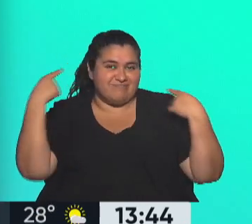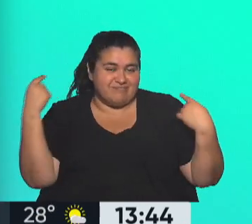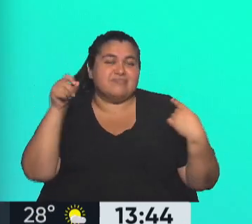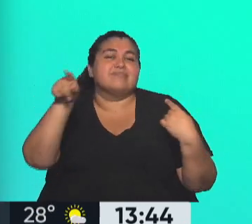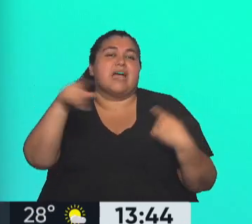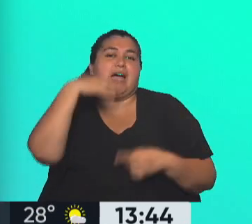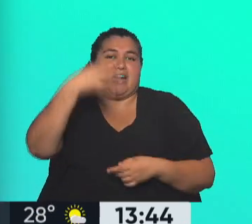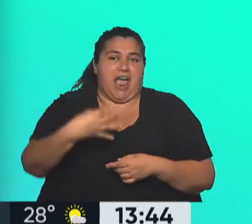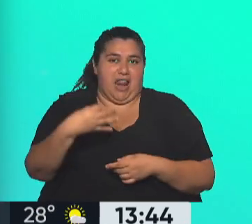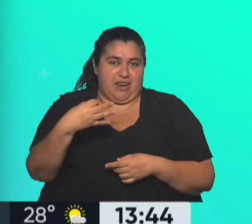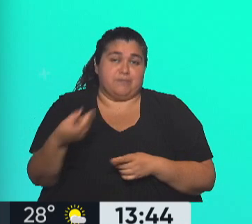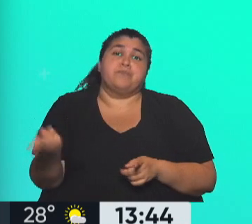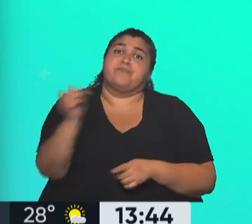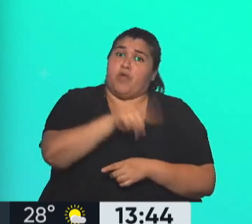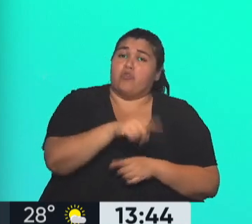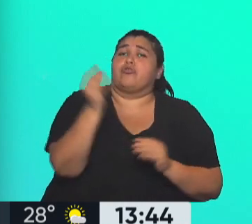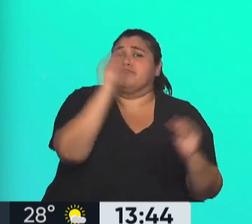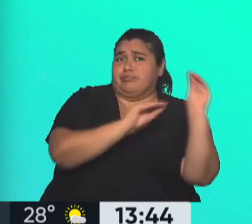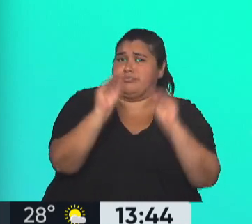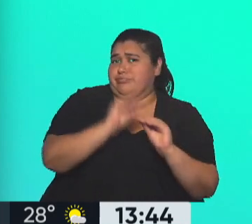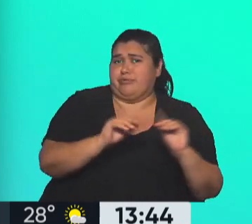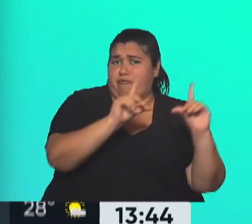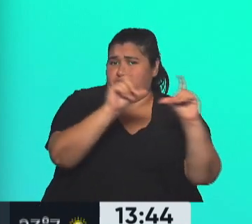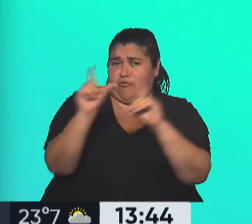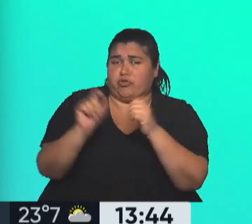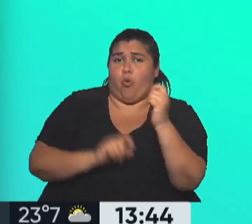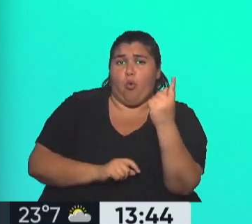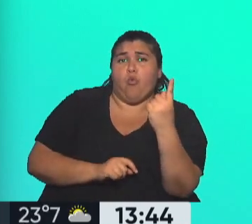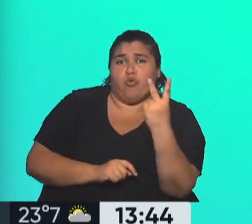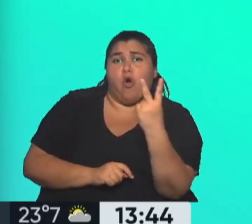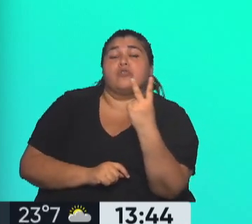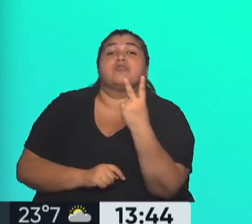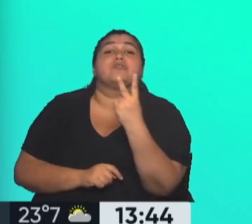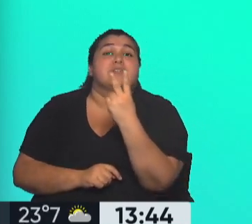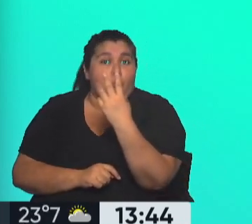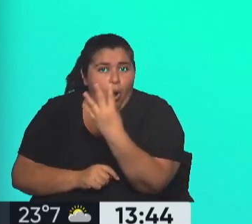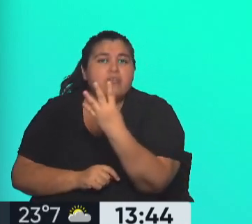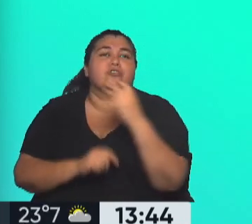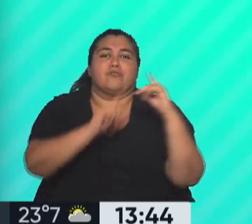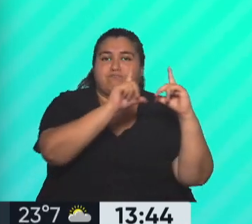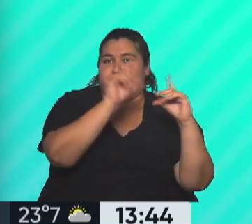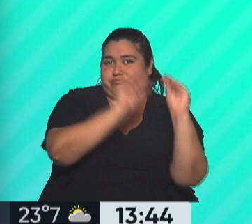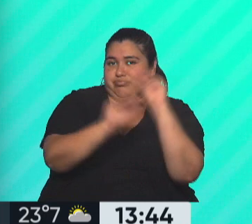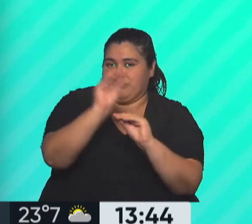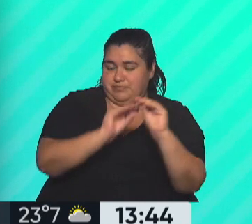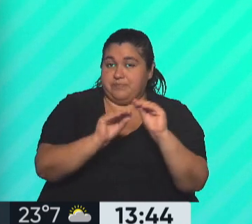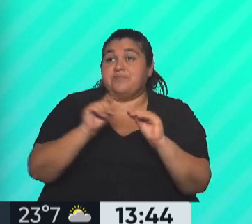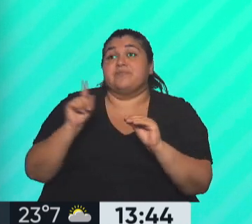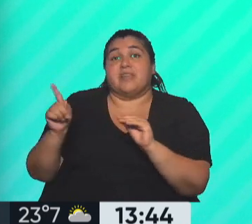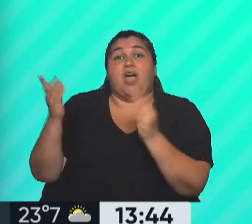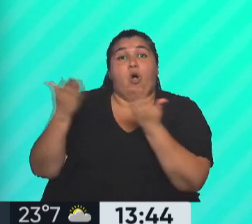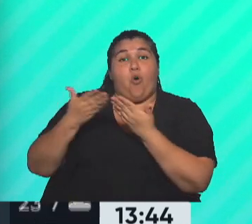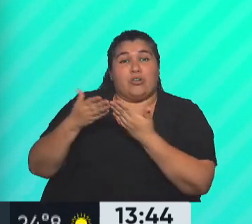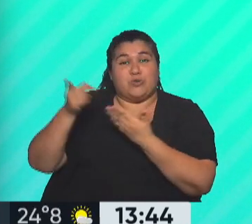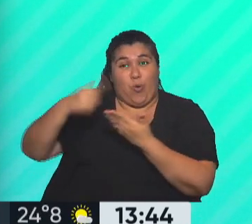real. Las otras eran hechas con inteligencia artificial. Realmente es imperceptible la diferencia. Pero este estudio de la Universidad de